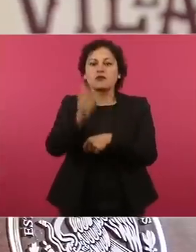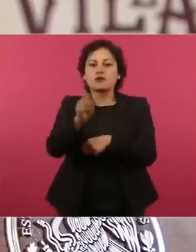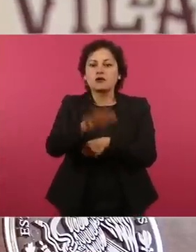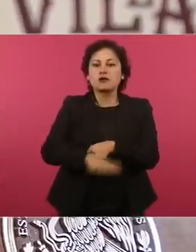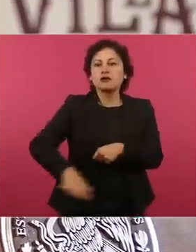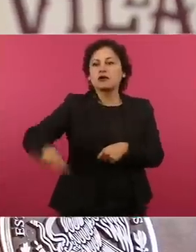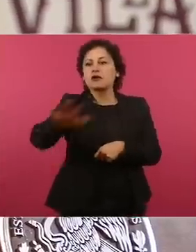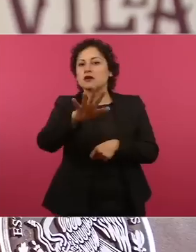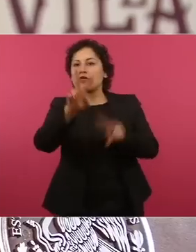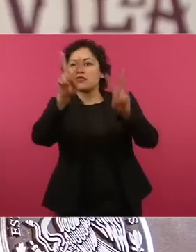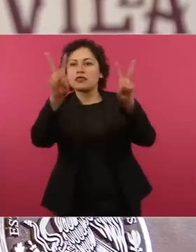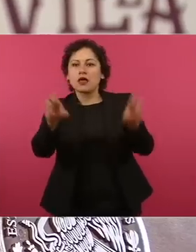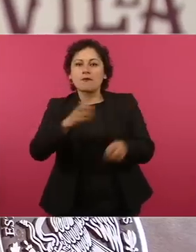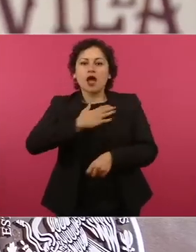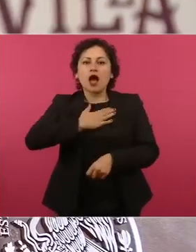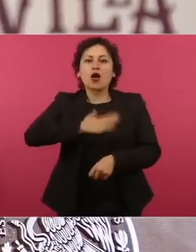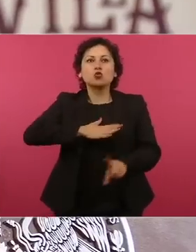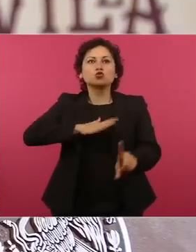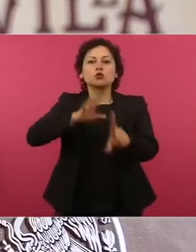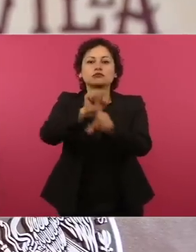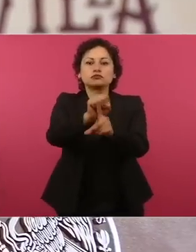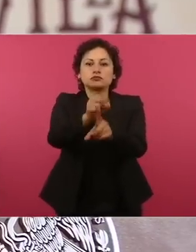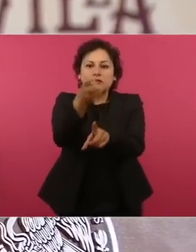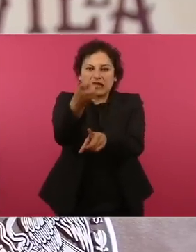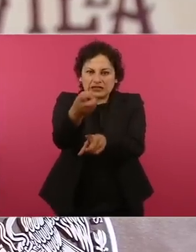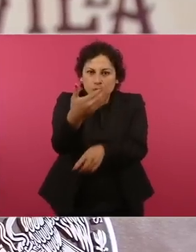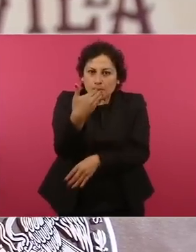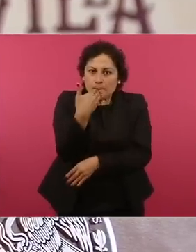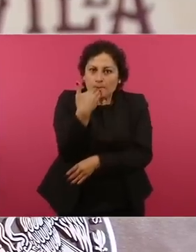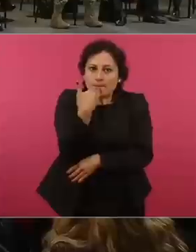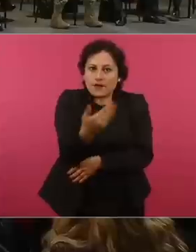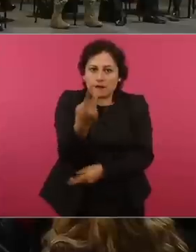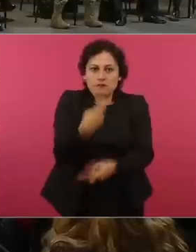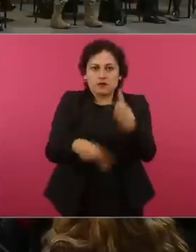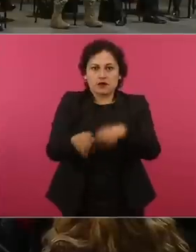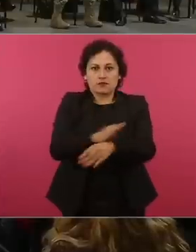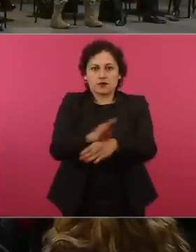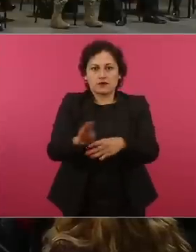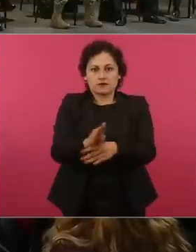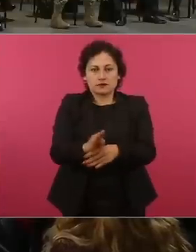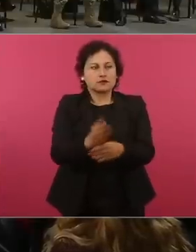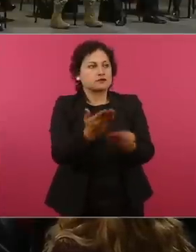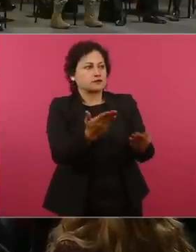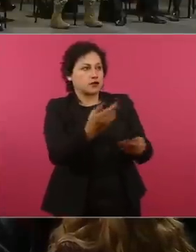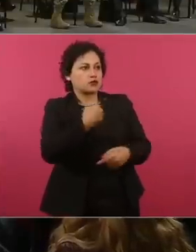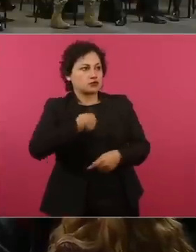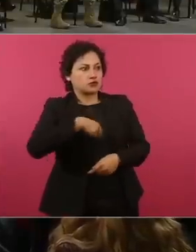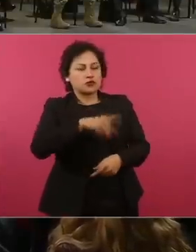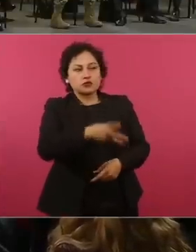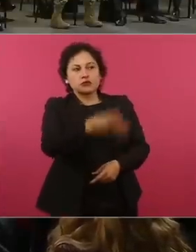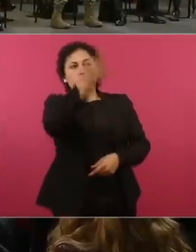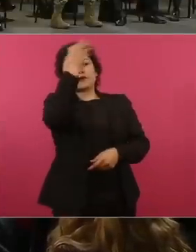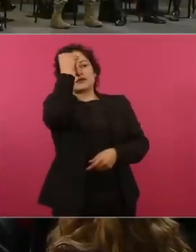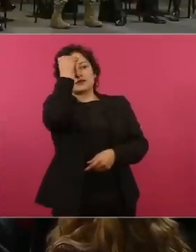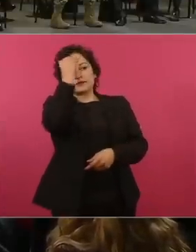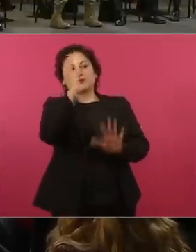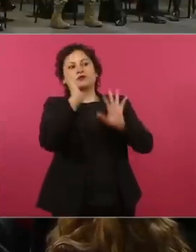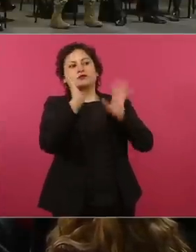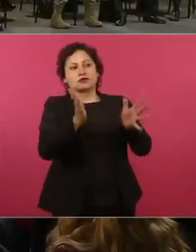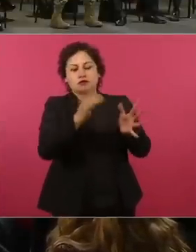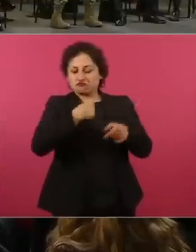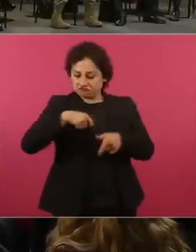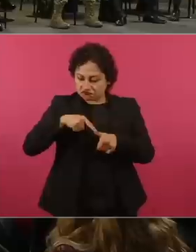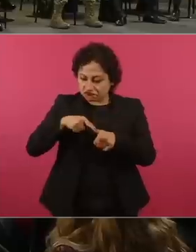justas es el camino correcto, lo hemos aprendido y lo seguiremos haciendo desde Aspa de México.